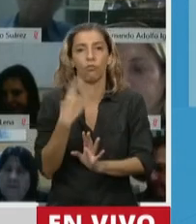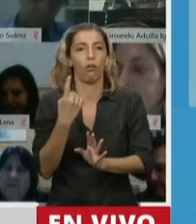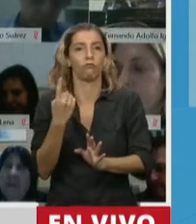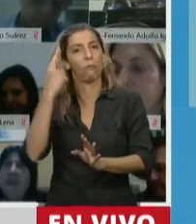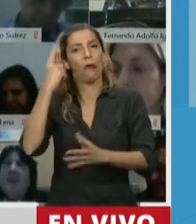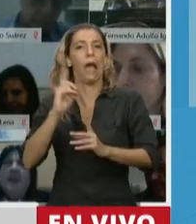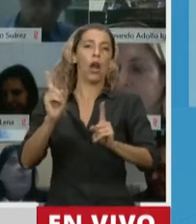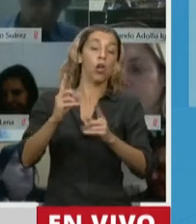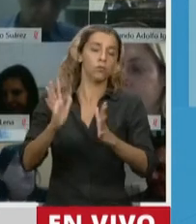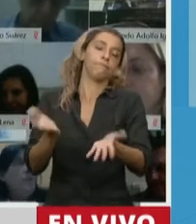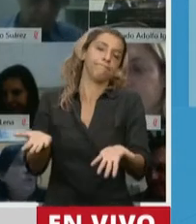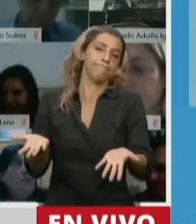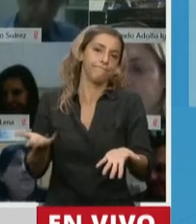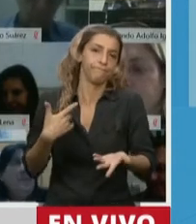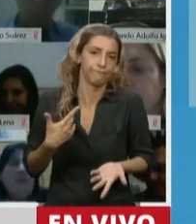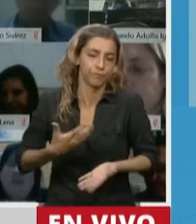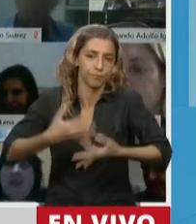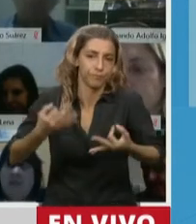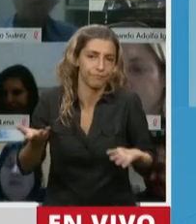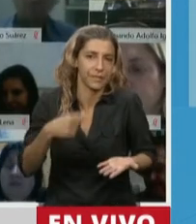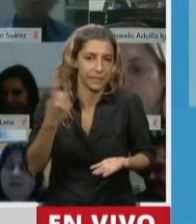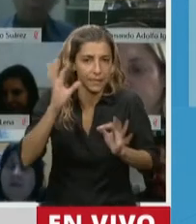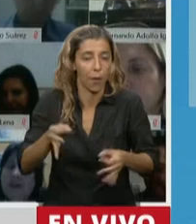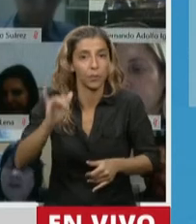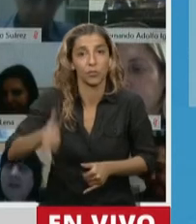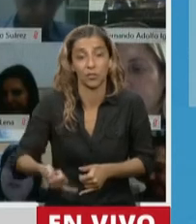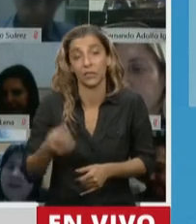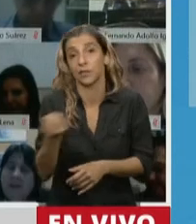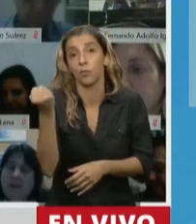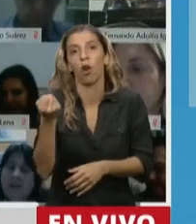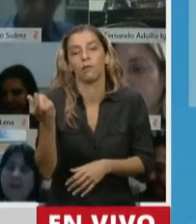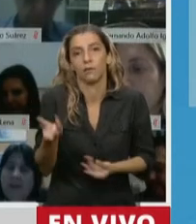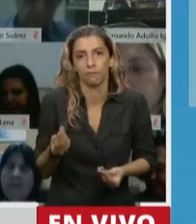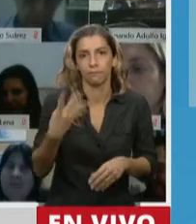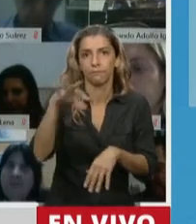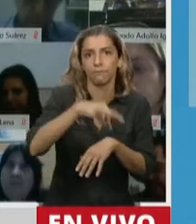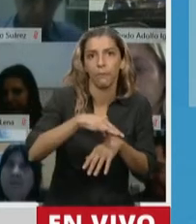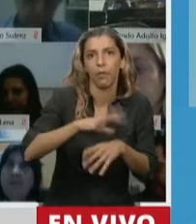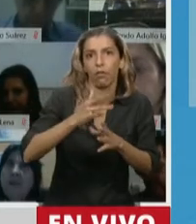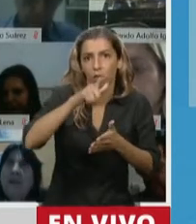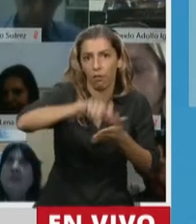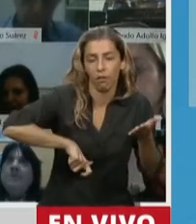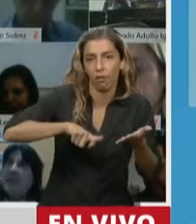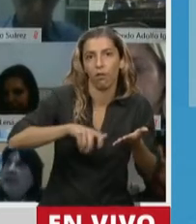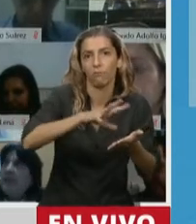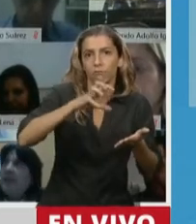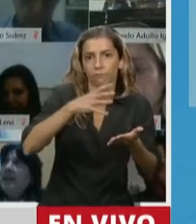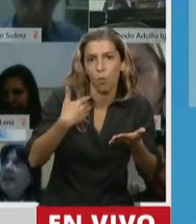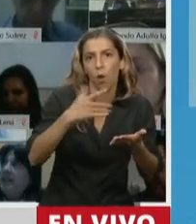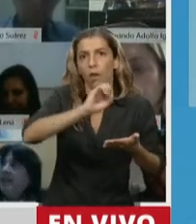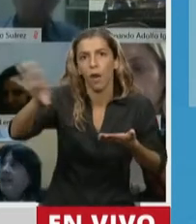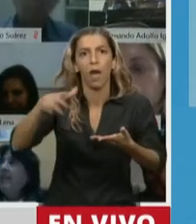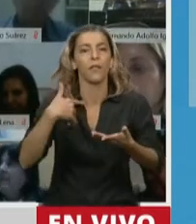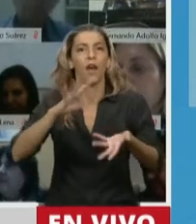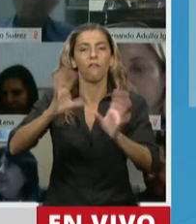Facilitar el tratamiento médico y psicológico con la receta digital y a través de la teleasistencia es una gran